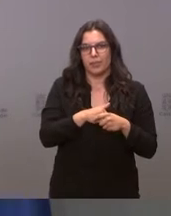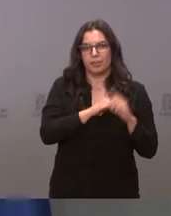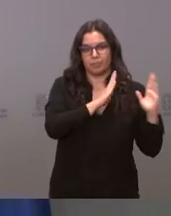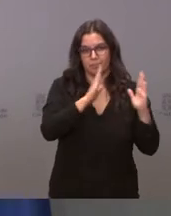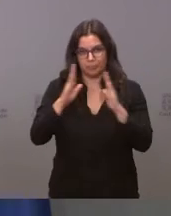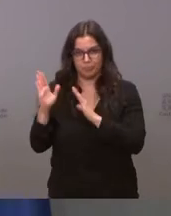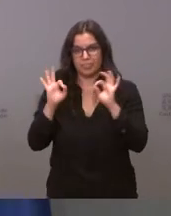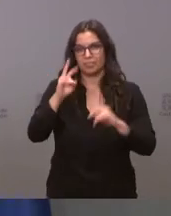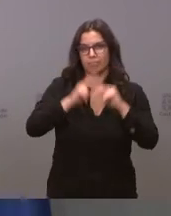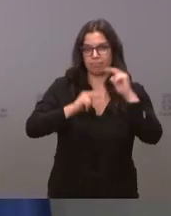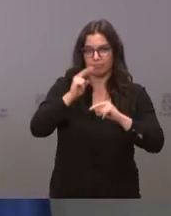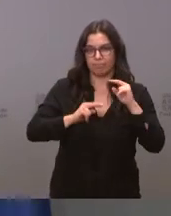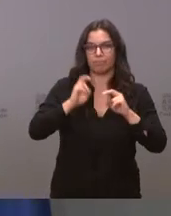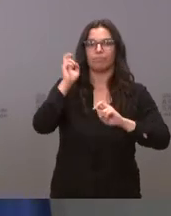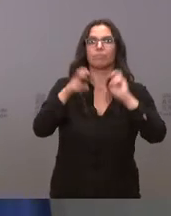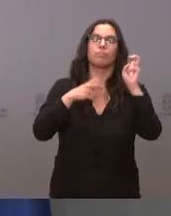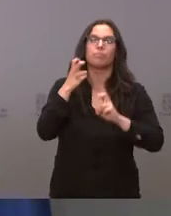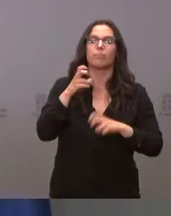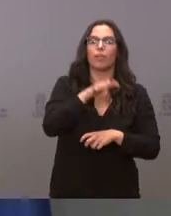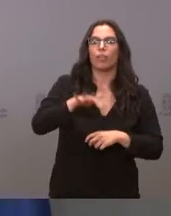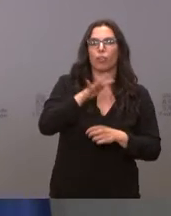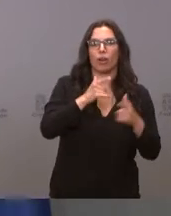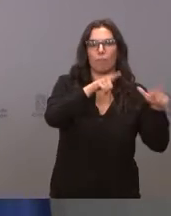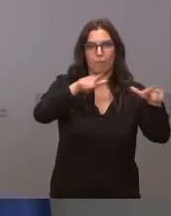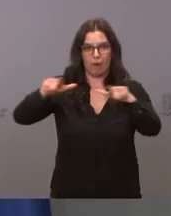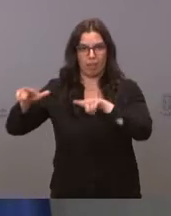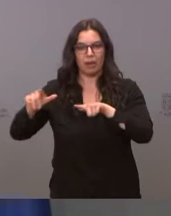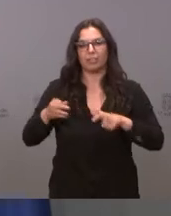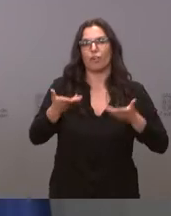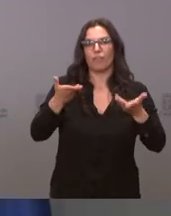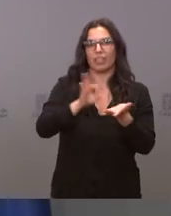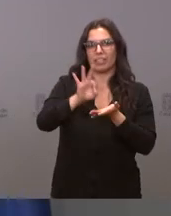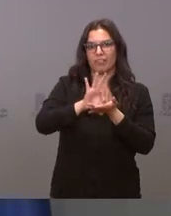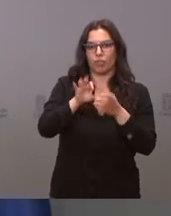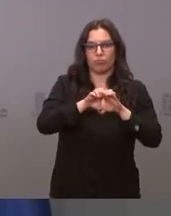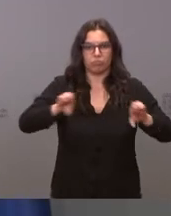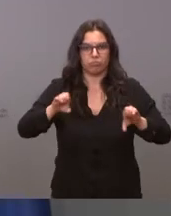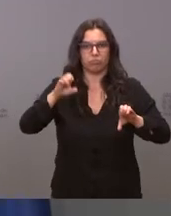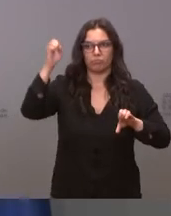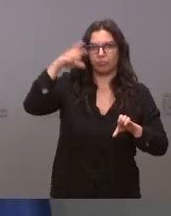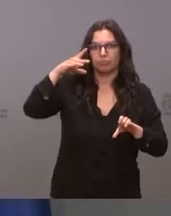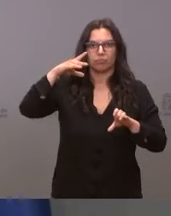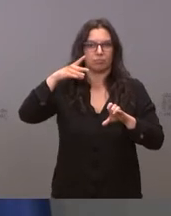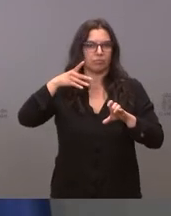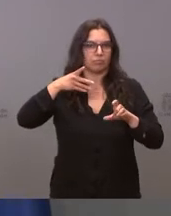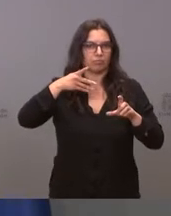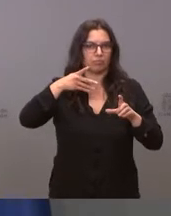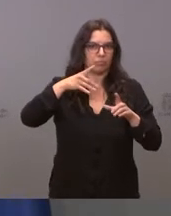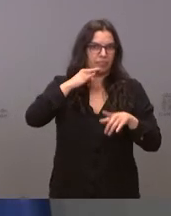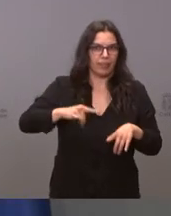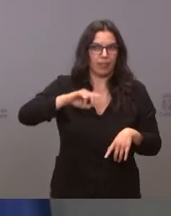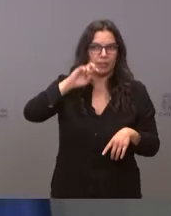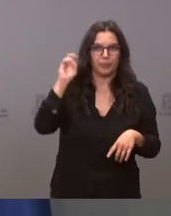obras de urbanización de las parcelas y de dotarles los servicios precisos de saneamiento, drenaje, abastecimiento, electricidad,